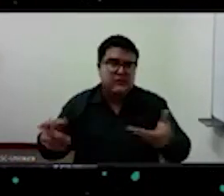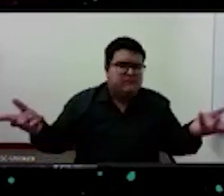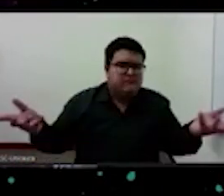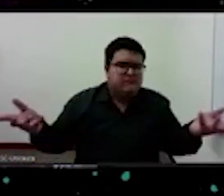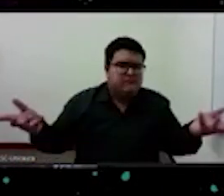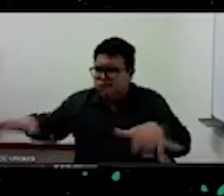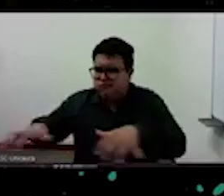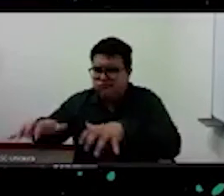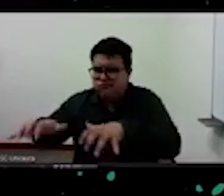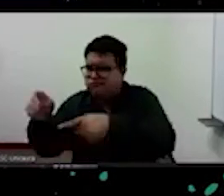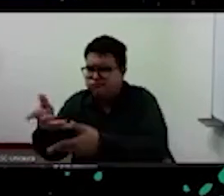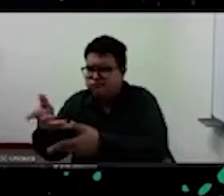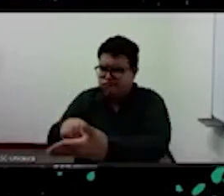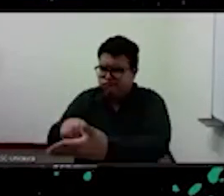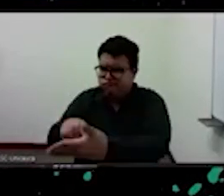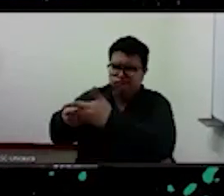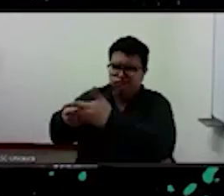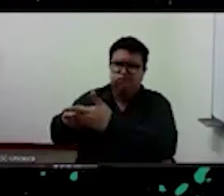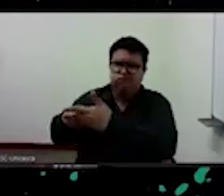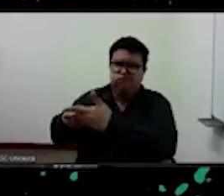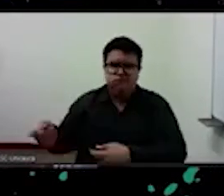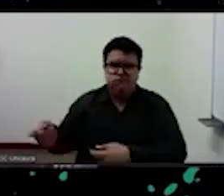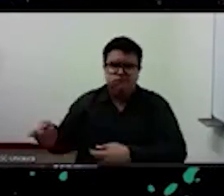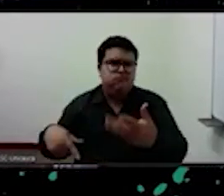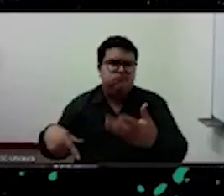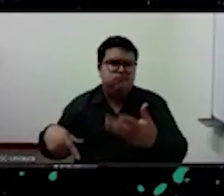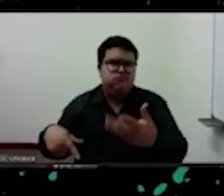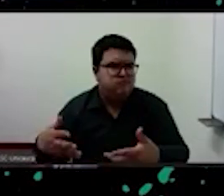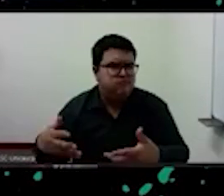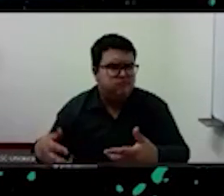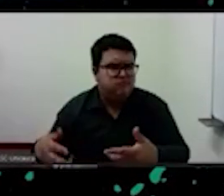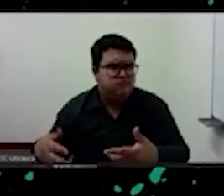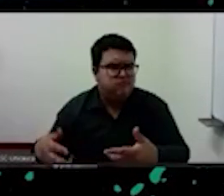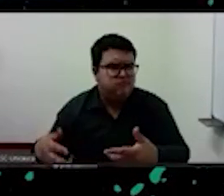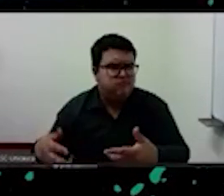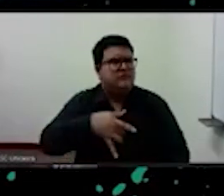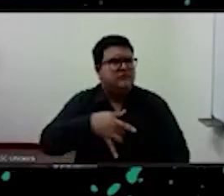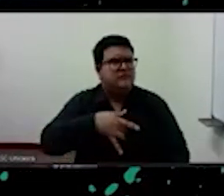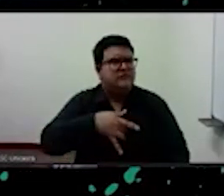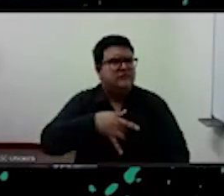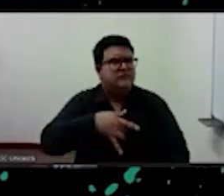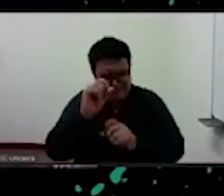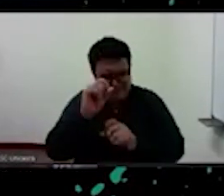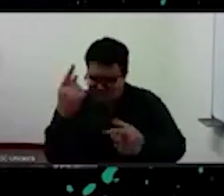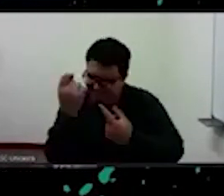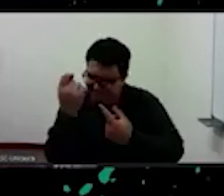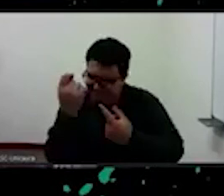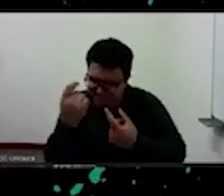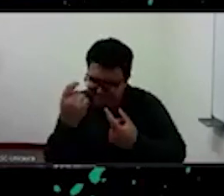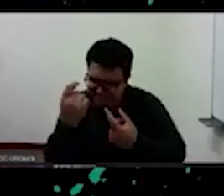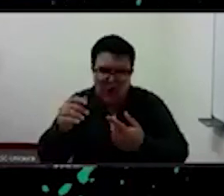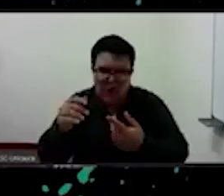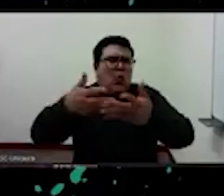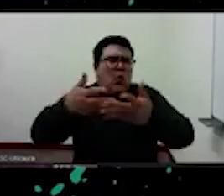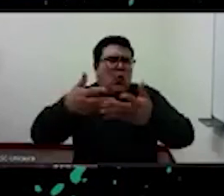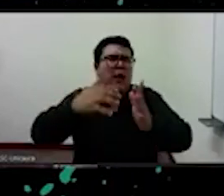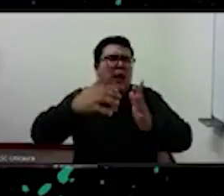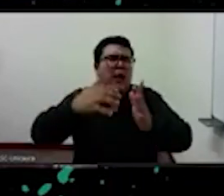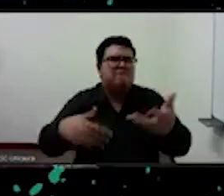que me parece de entender es que el escándalo que